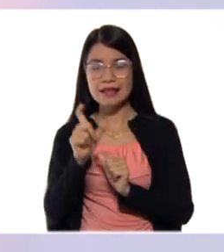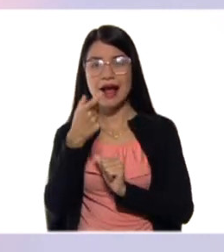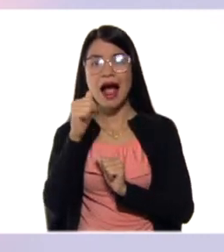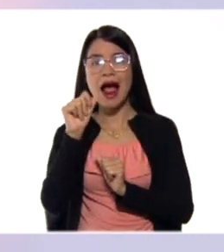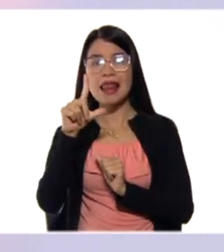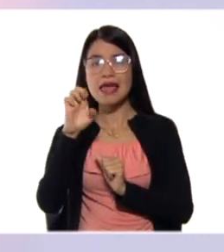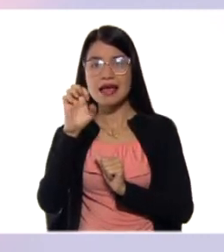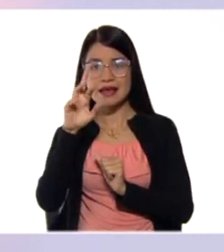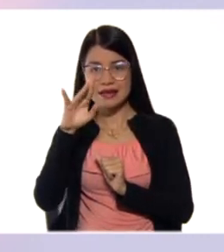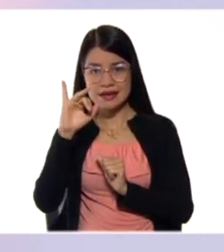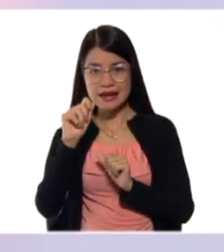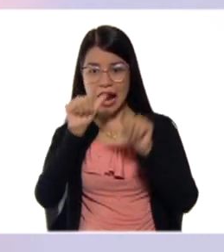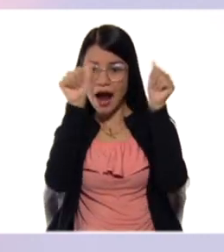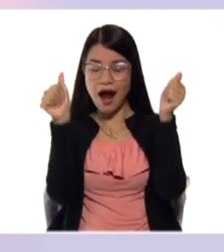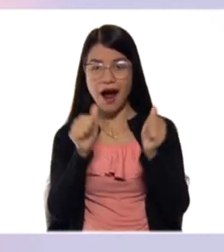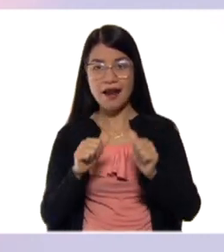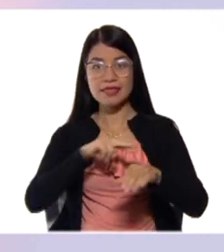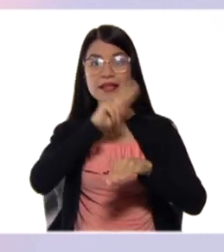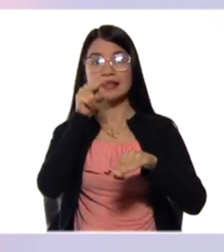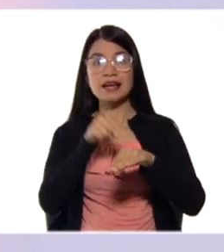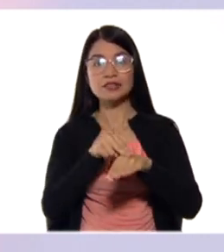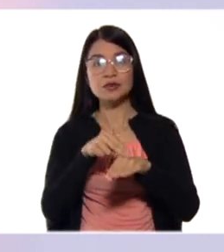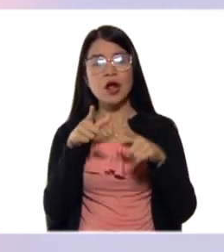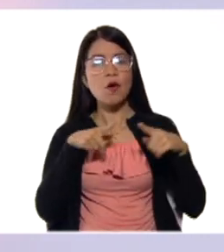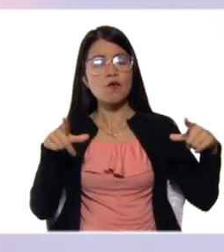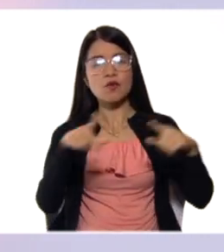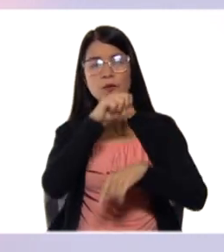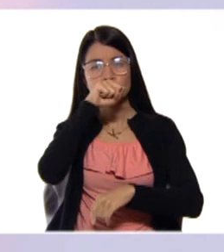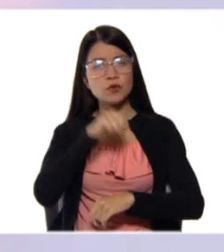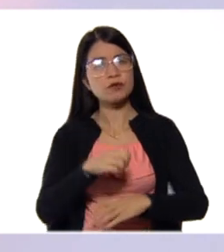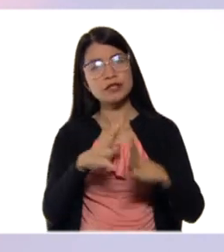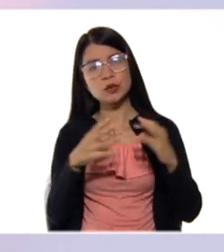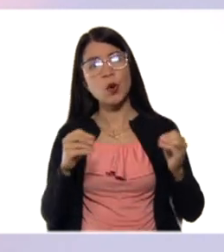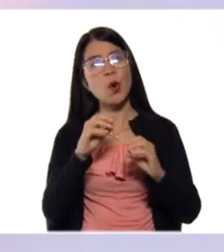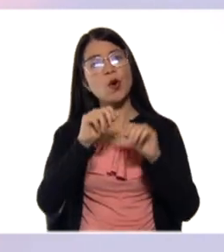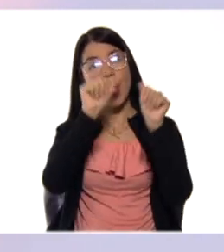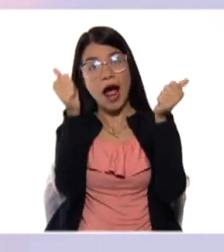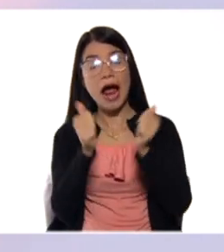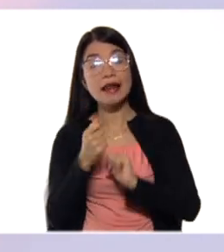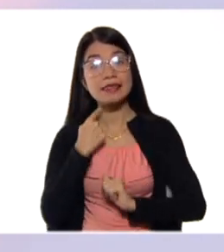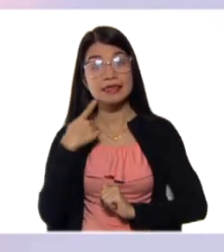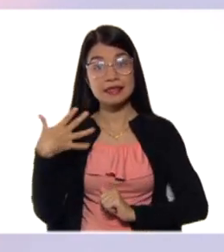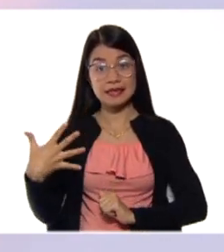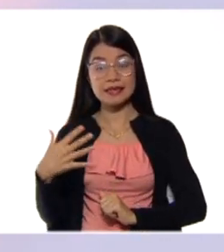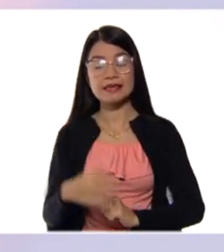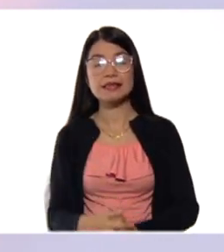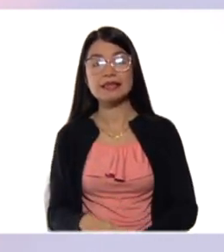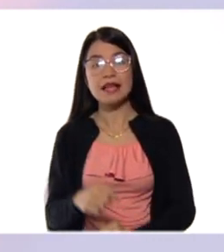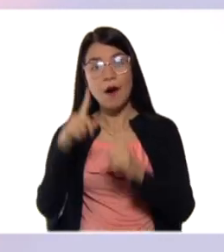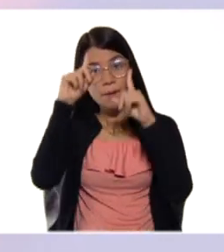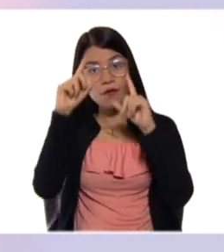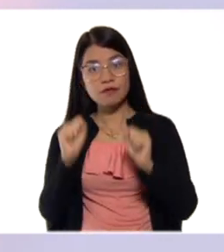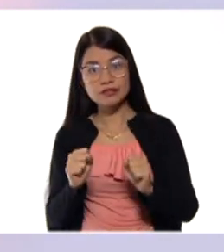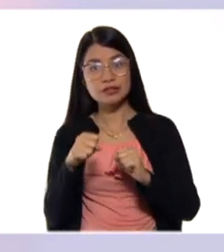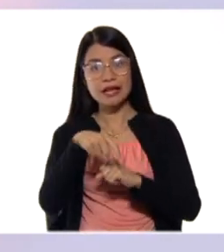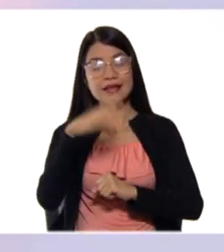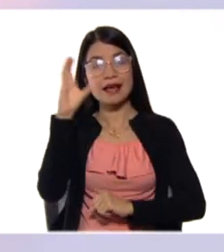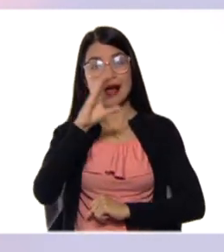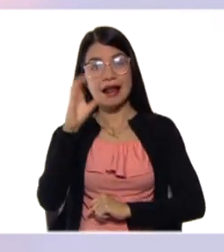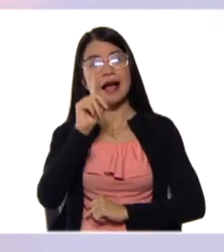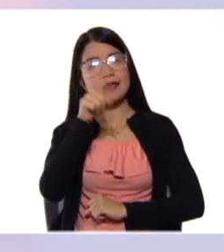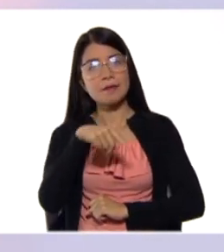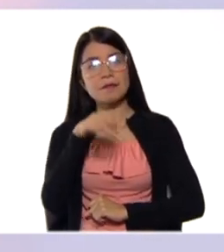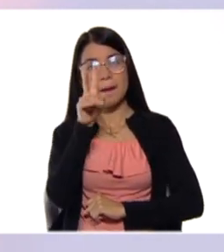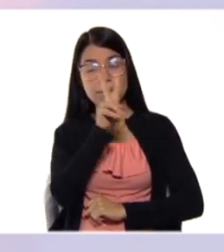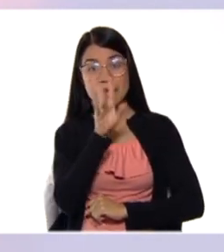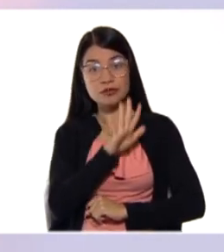los espacios favoritos de todos los artistas plásticos, no solamente de Caracas, sino también de Venezuela y el mundo, que además, hoy